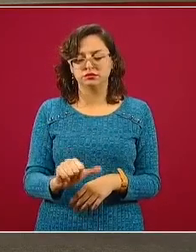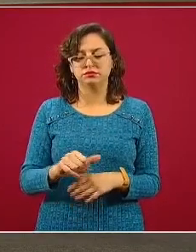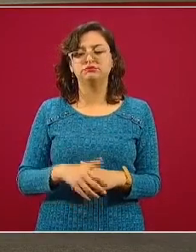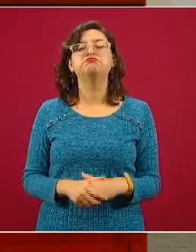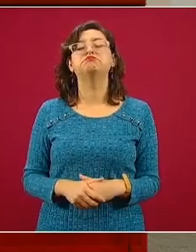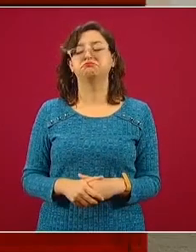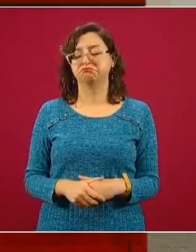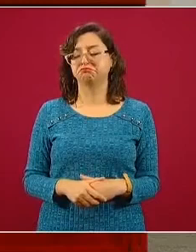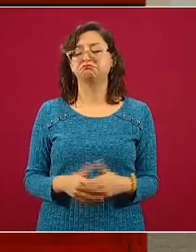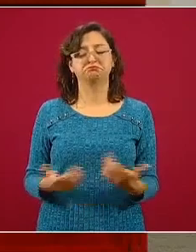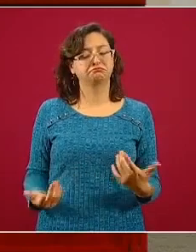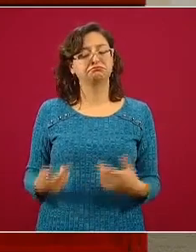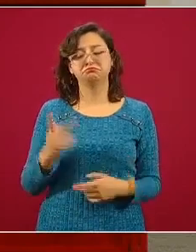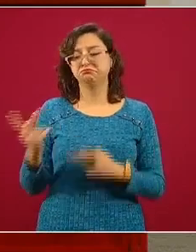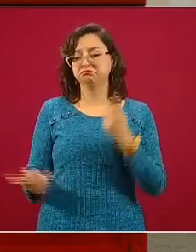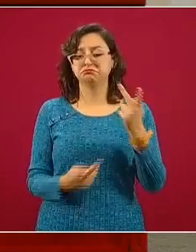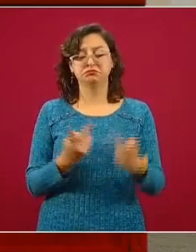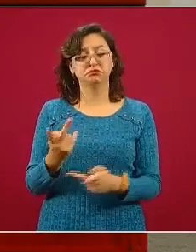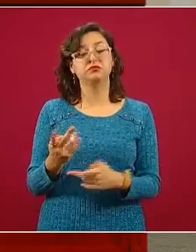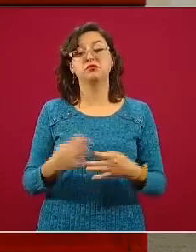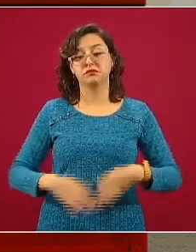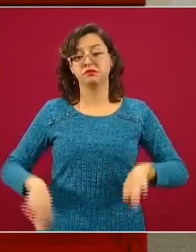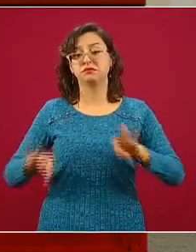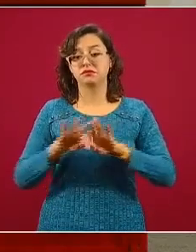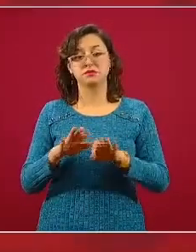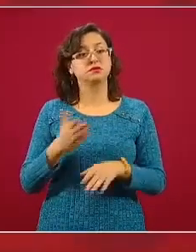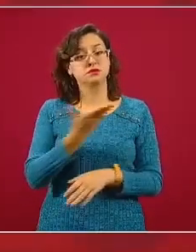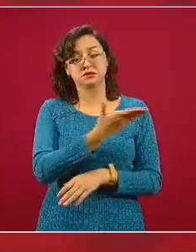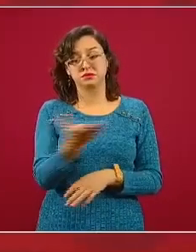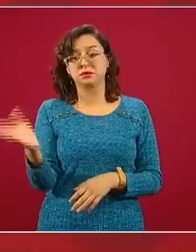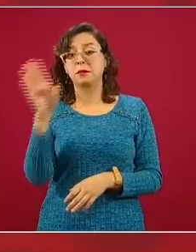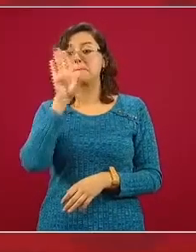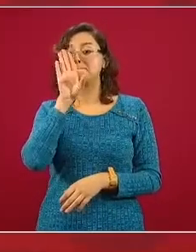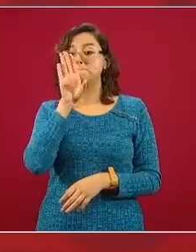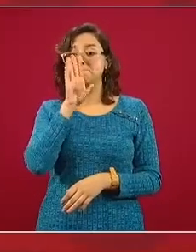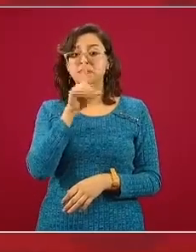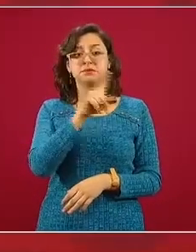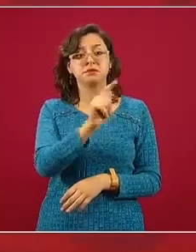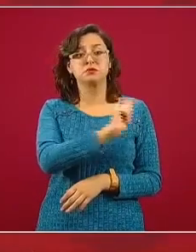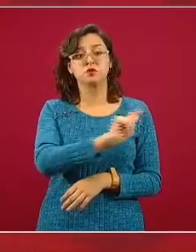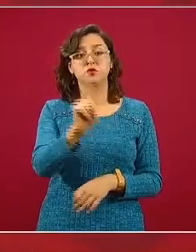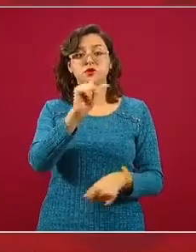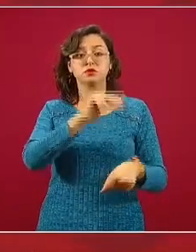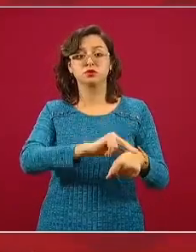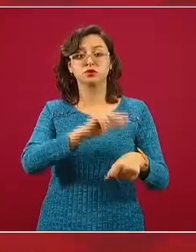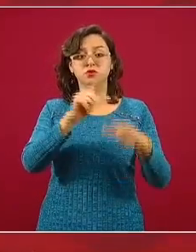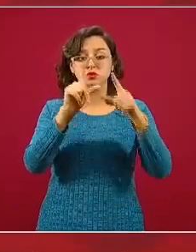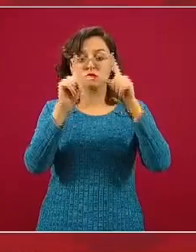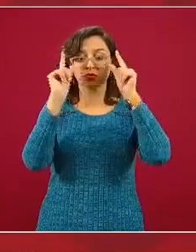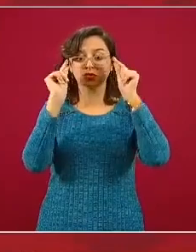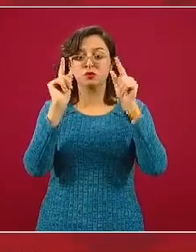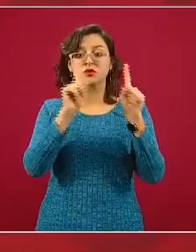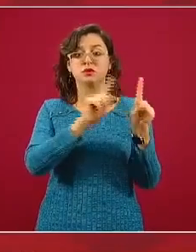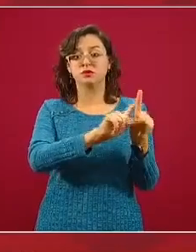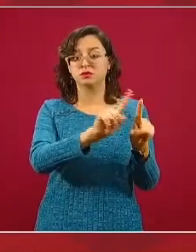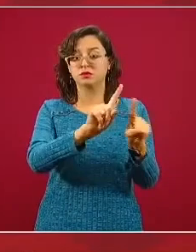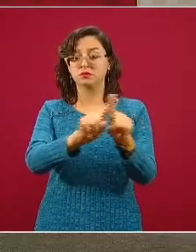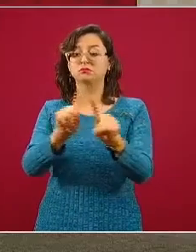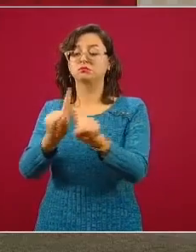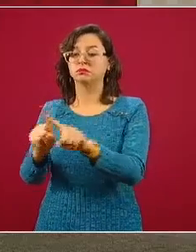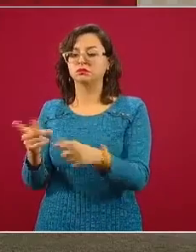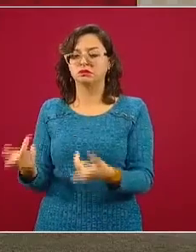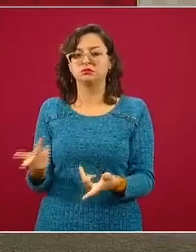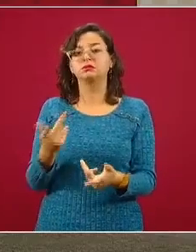creo que es de interés de todo el personal de salud y específicamente de las mamás que son profesionistas de la salud, tanto en la rama médica como de